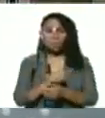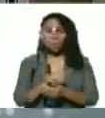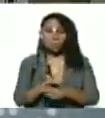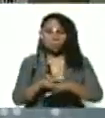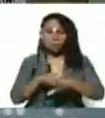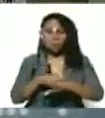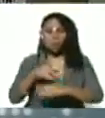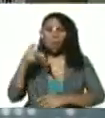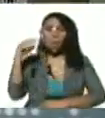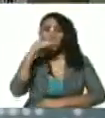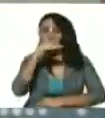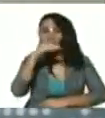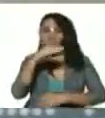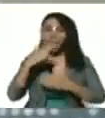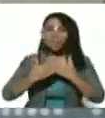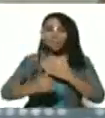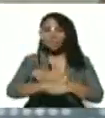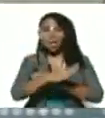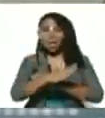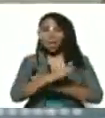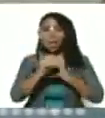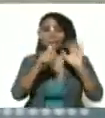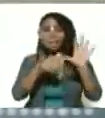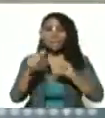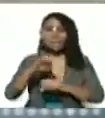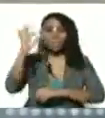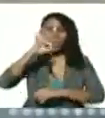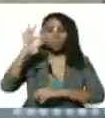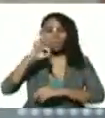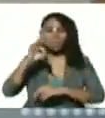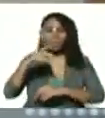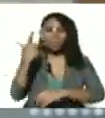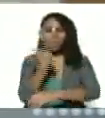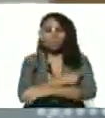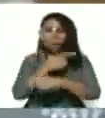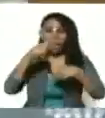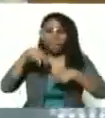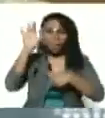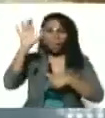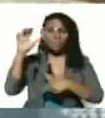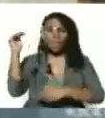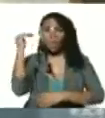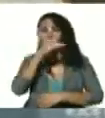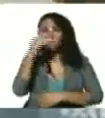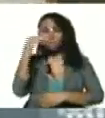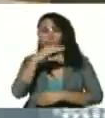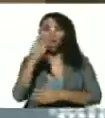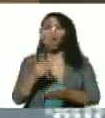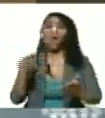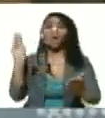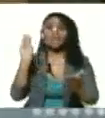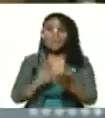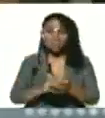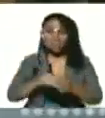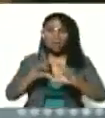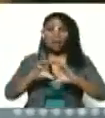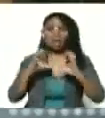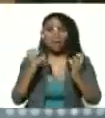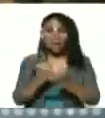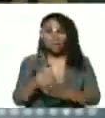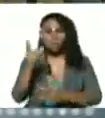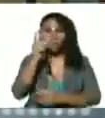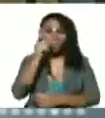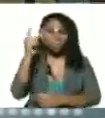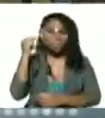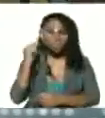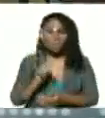avanzado el 60% de vacunación en el país y en octubre volver a las clases muchachos y muchachas